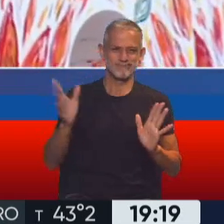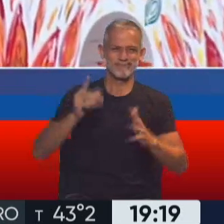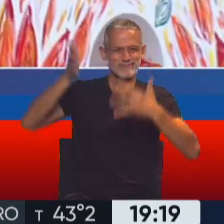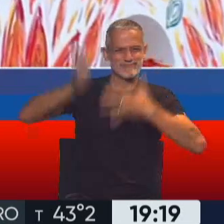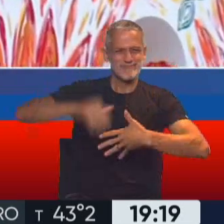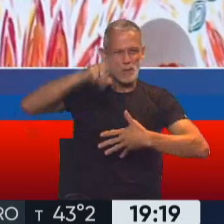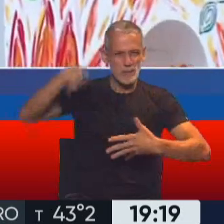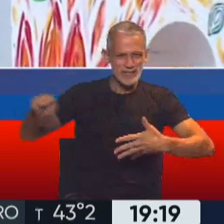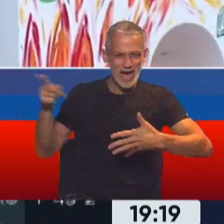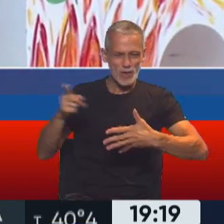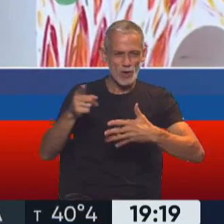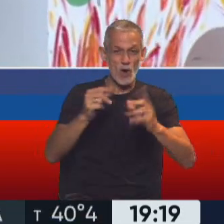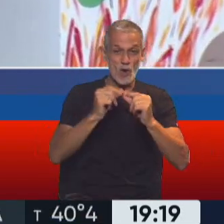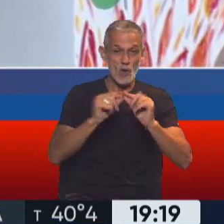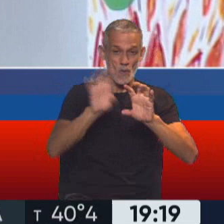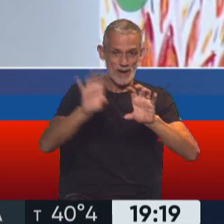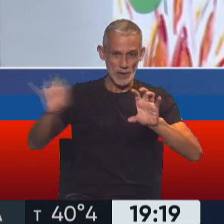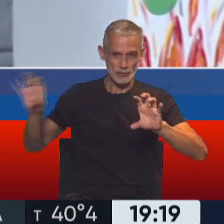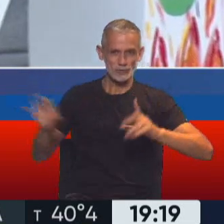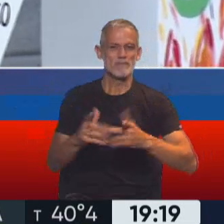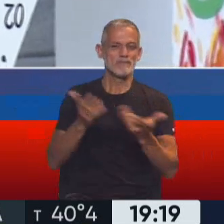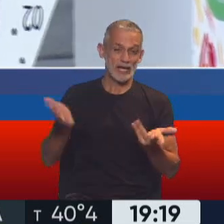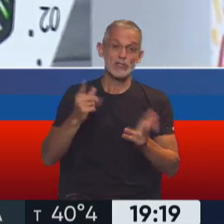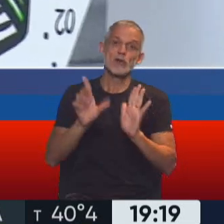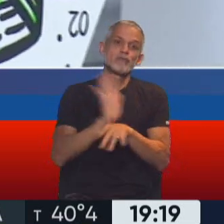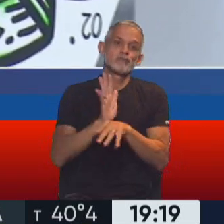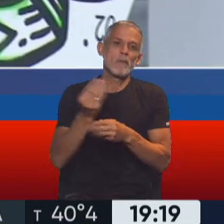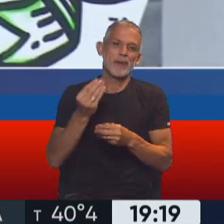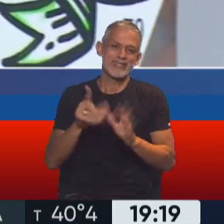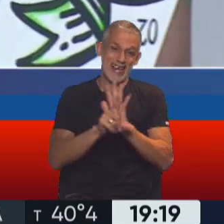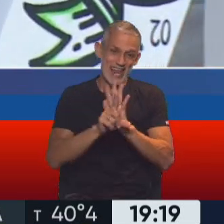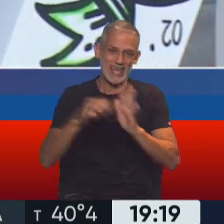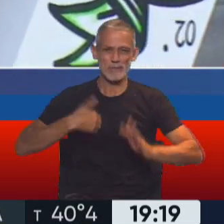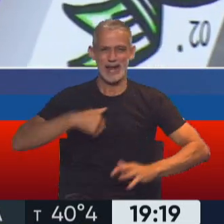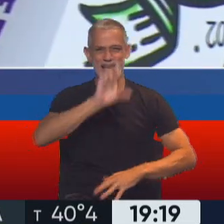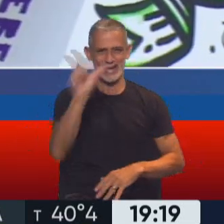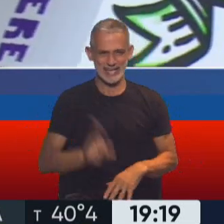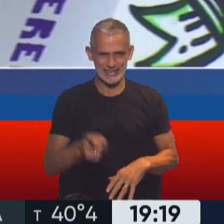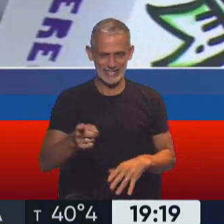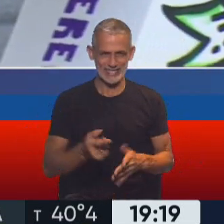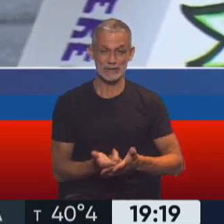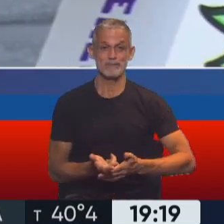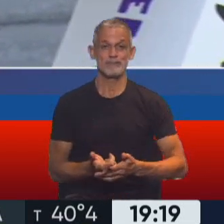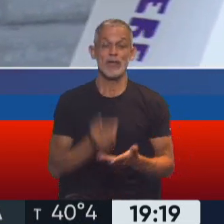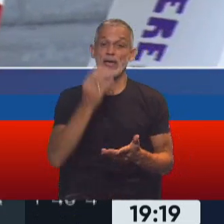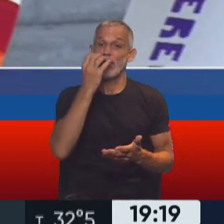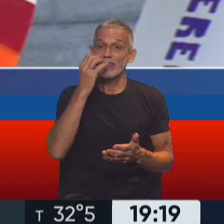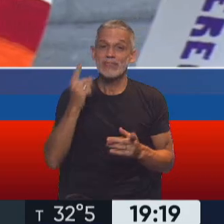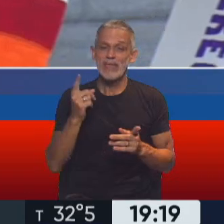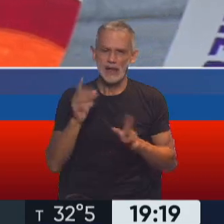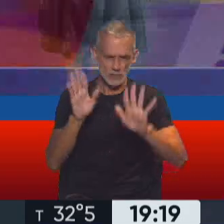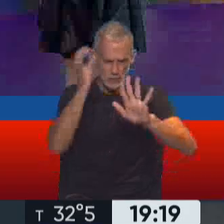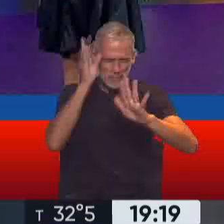y que representan todo lo que significa esta ley para la Argentina. Diana hablaba de